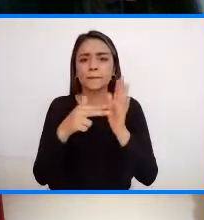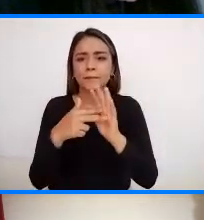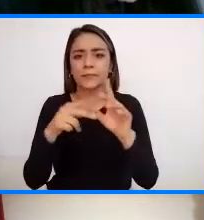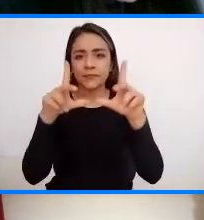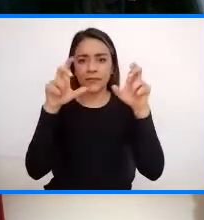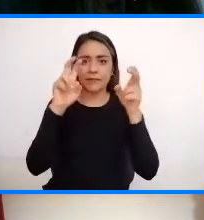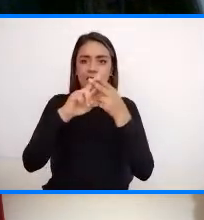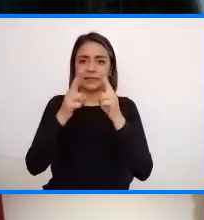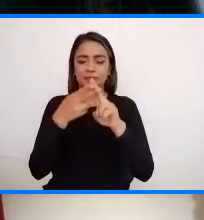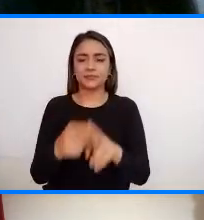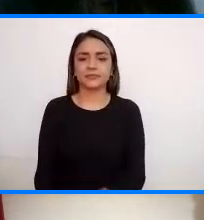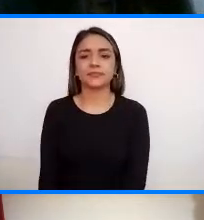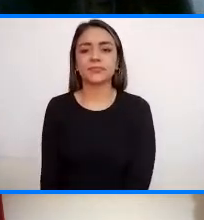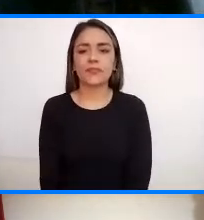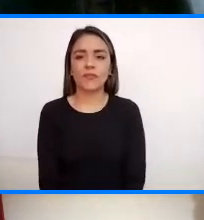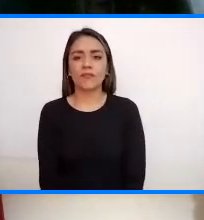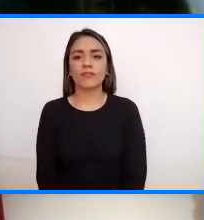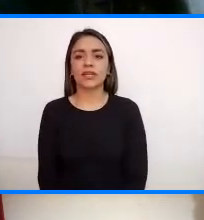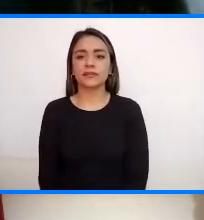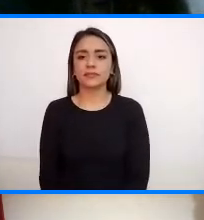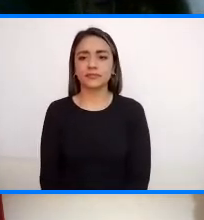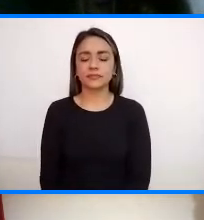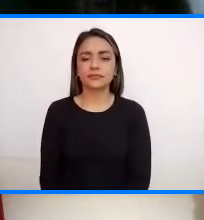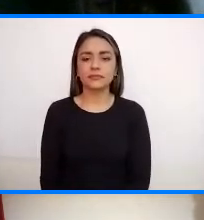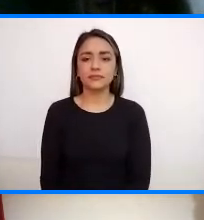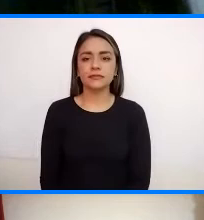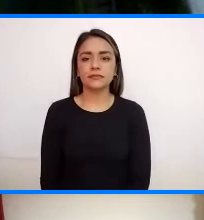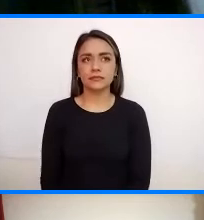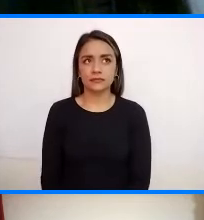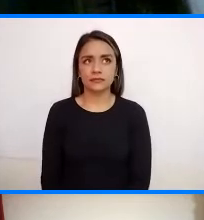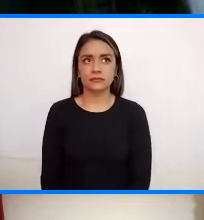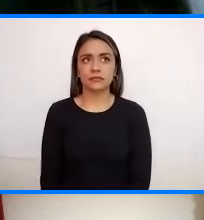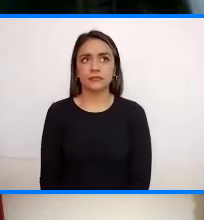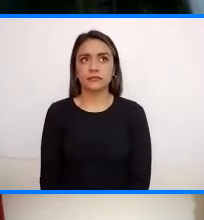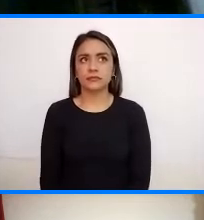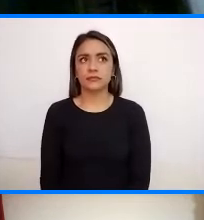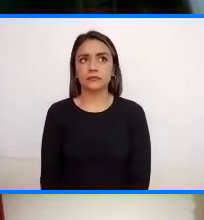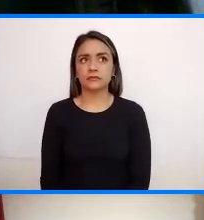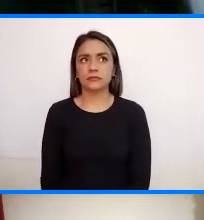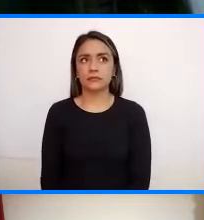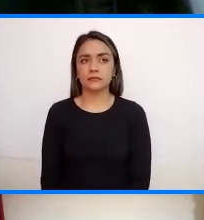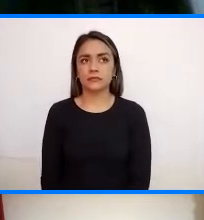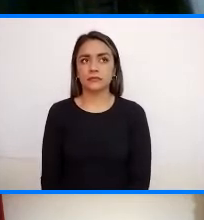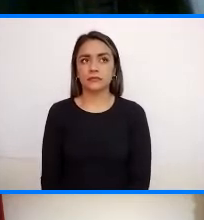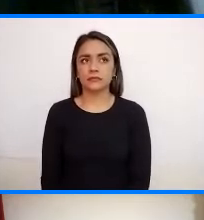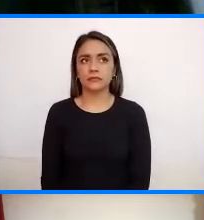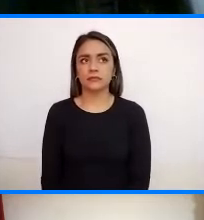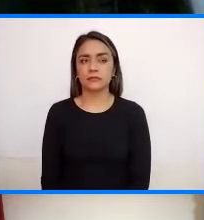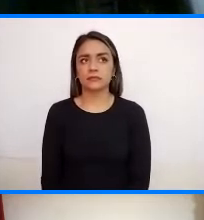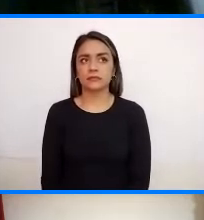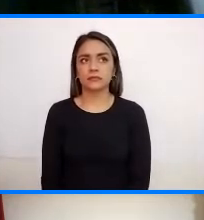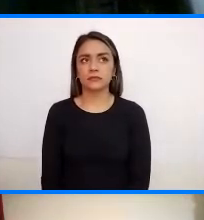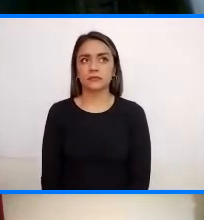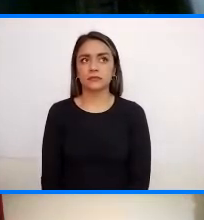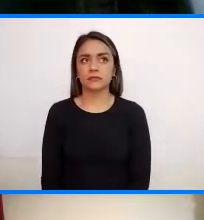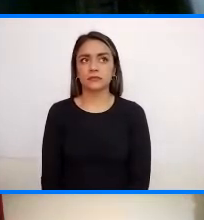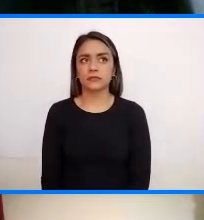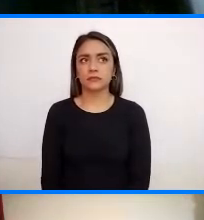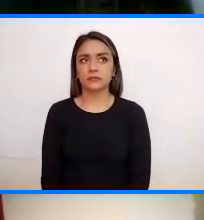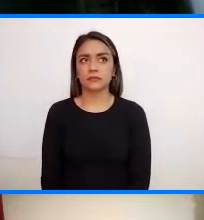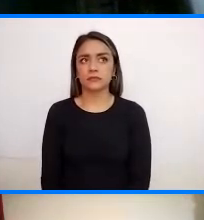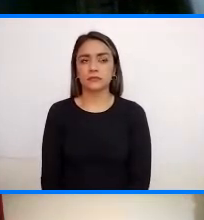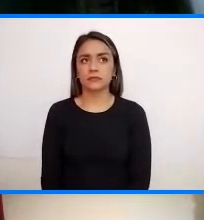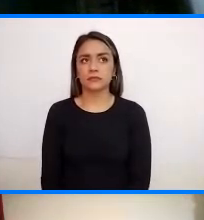¿vale? Está hoy, sí, con el tema mi Ok, no sirve Me dice Sí, claro